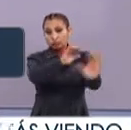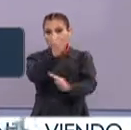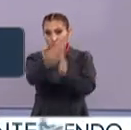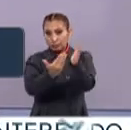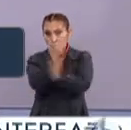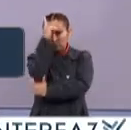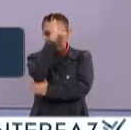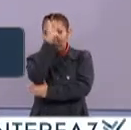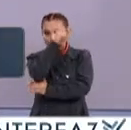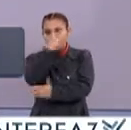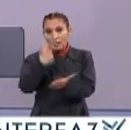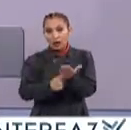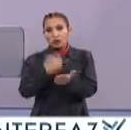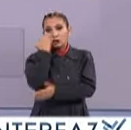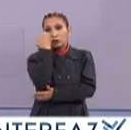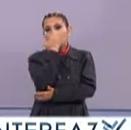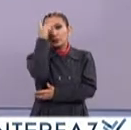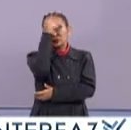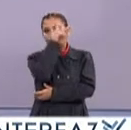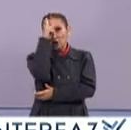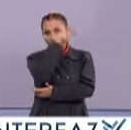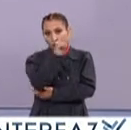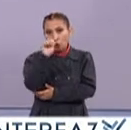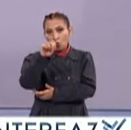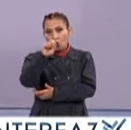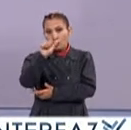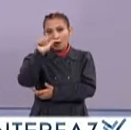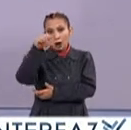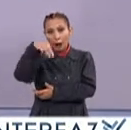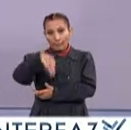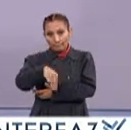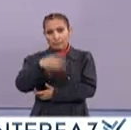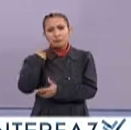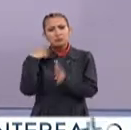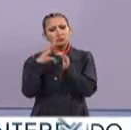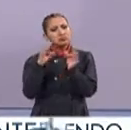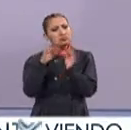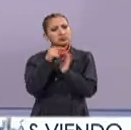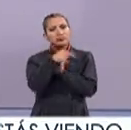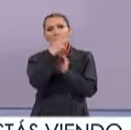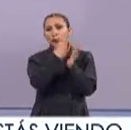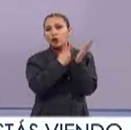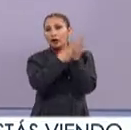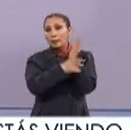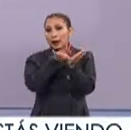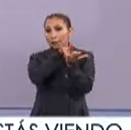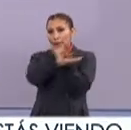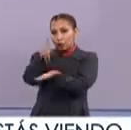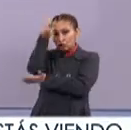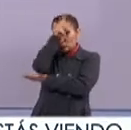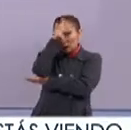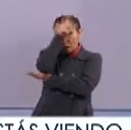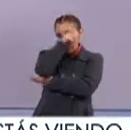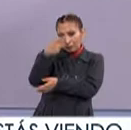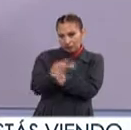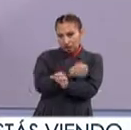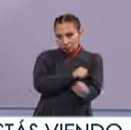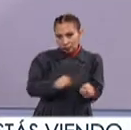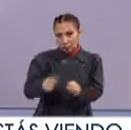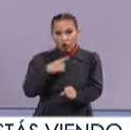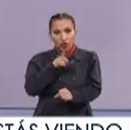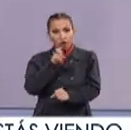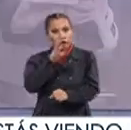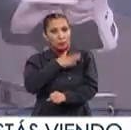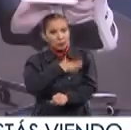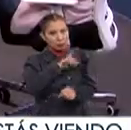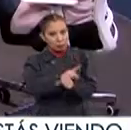Servicios Psicológicos de la Facultad de Psicología de la UNAM Y platicaremos precisamente del programa de apoyo psicológico por los sismos Doctora, muy